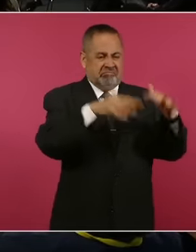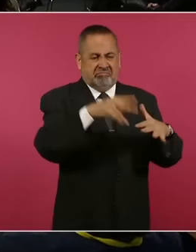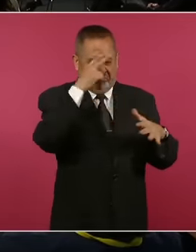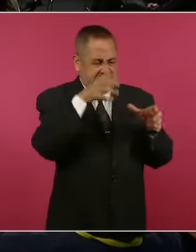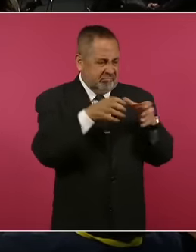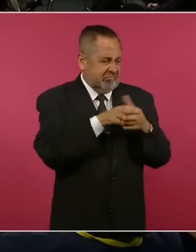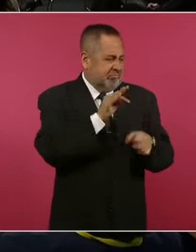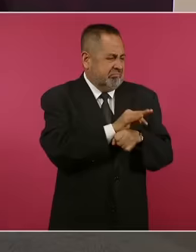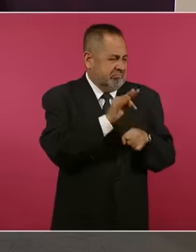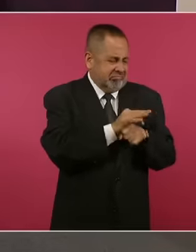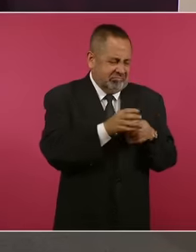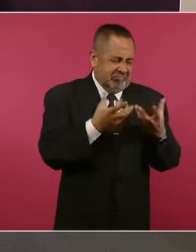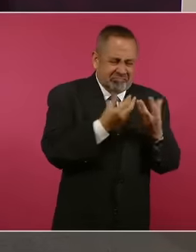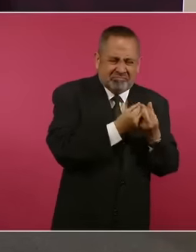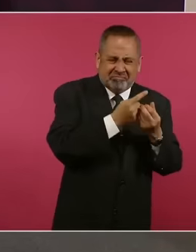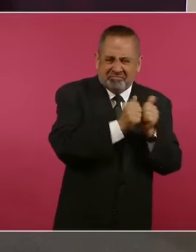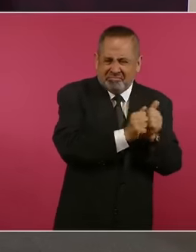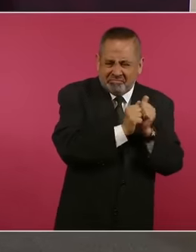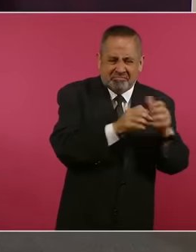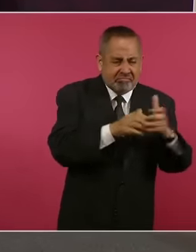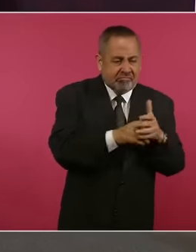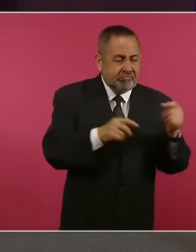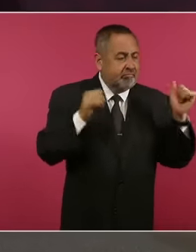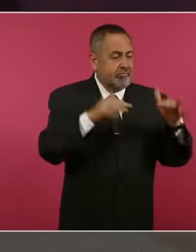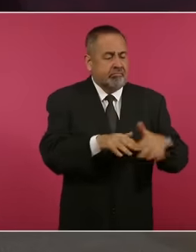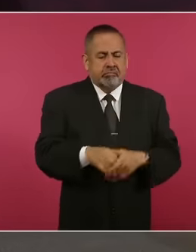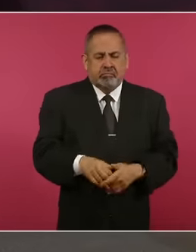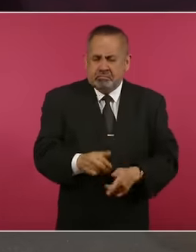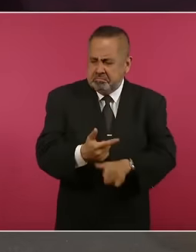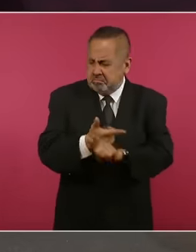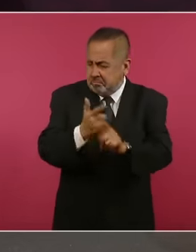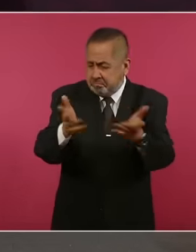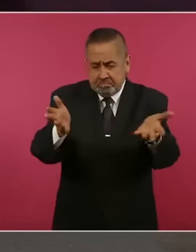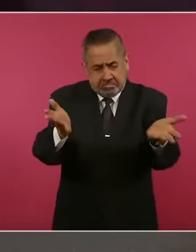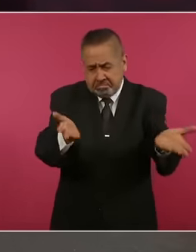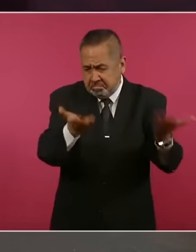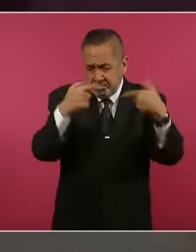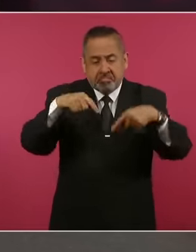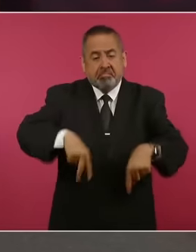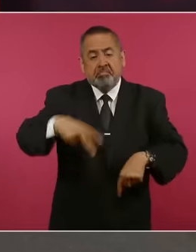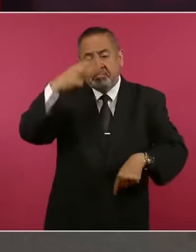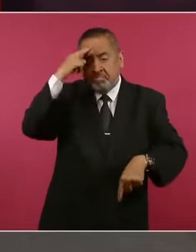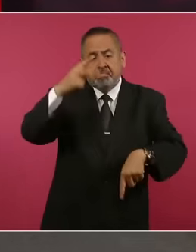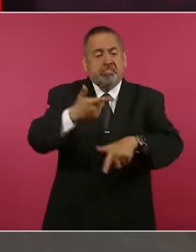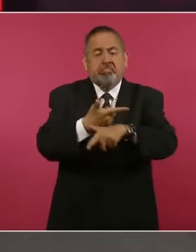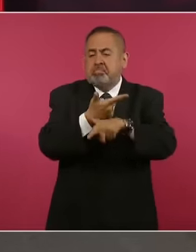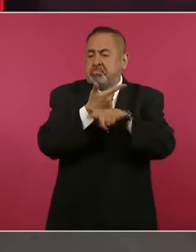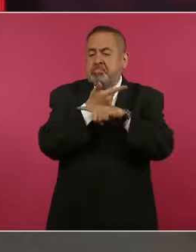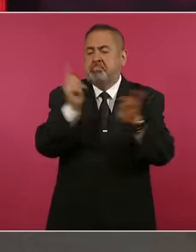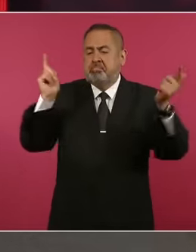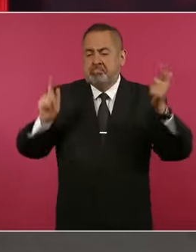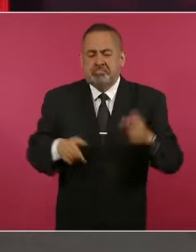México, este es un país de libertades, no pasa nada,